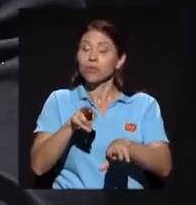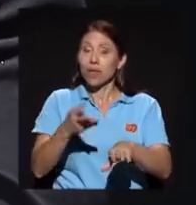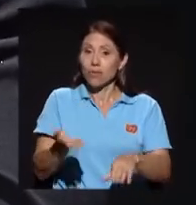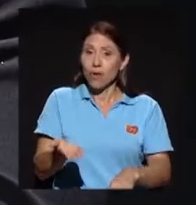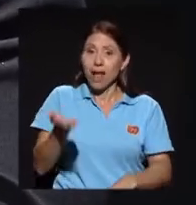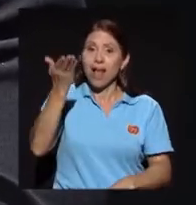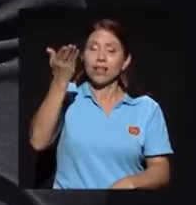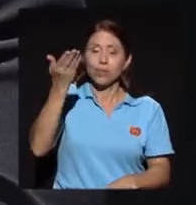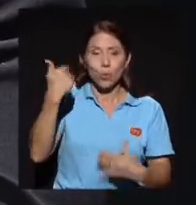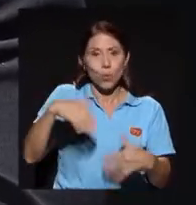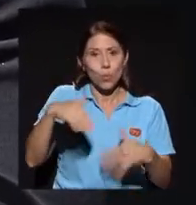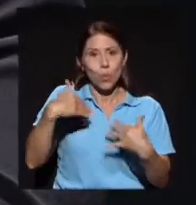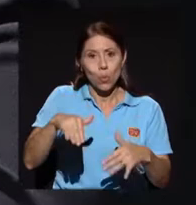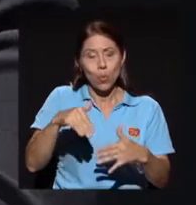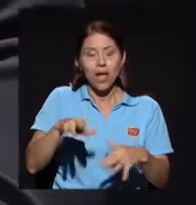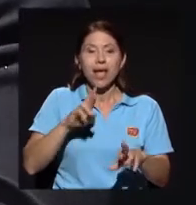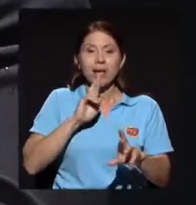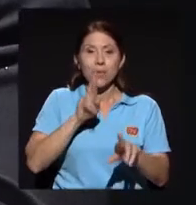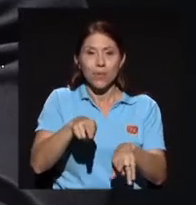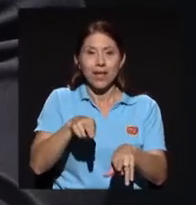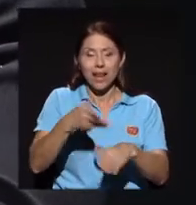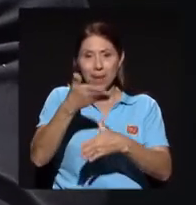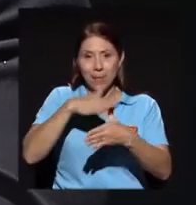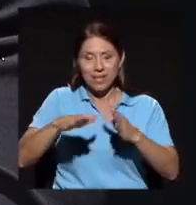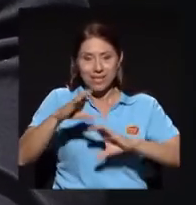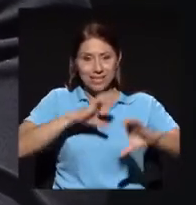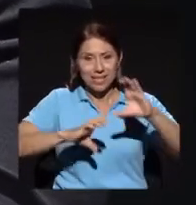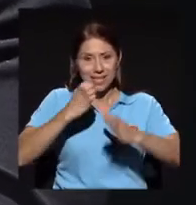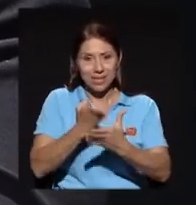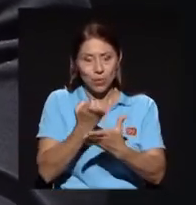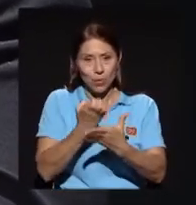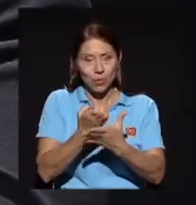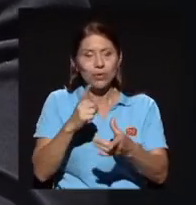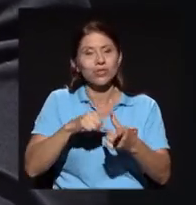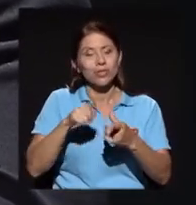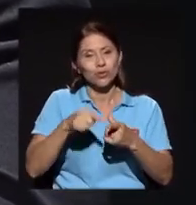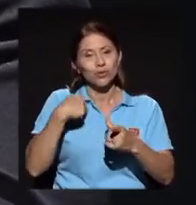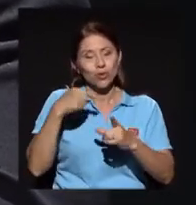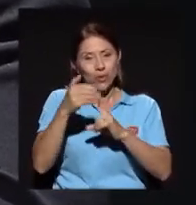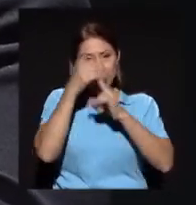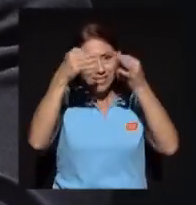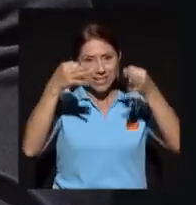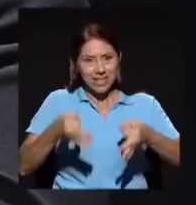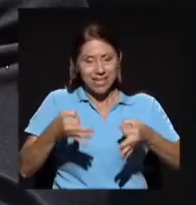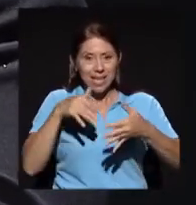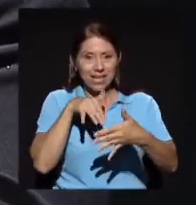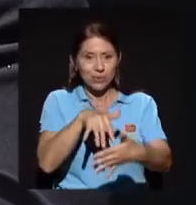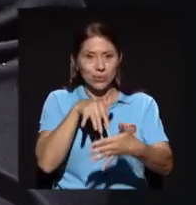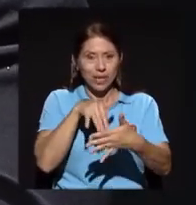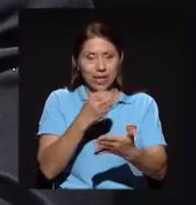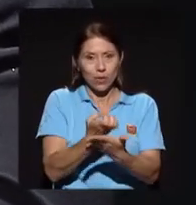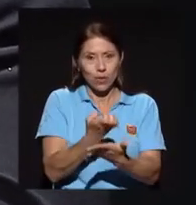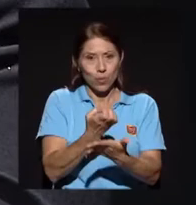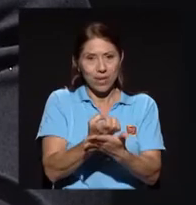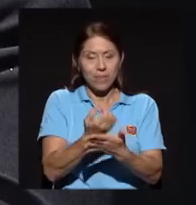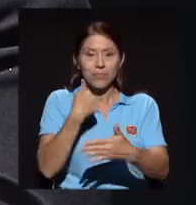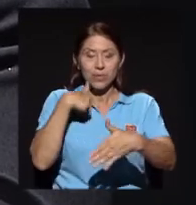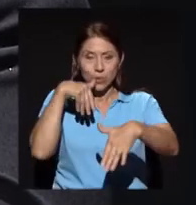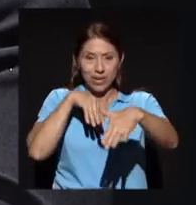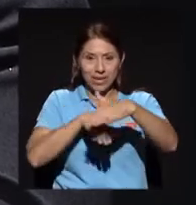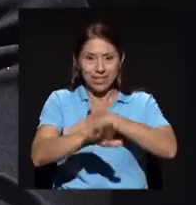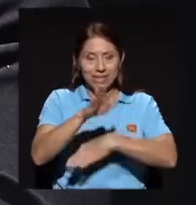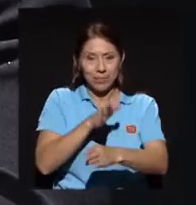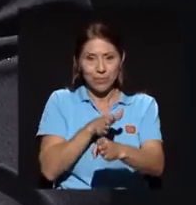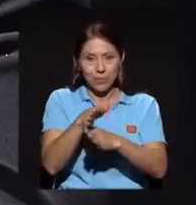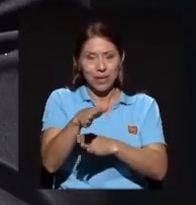un pico bastante alto, la parte de ciencias económicas. Y fue cuando decidí, pues, estudiar economía e ingresar acá a la Universidad